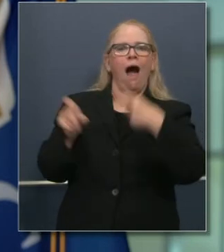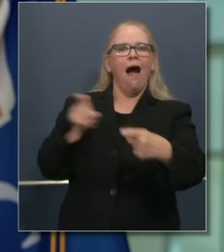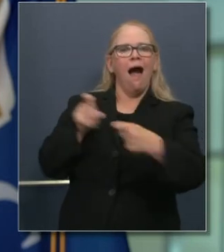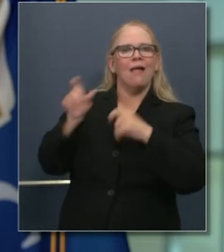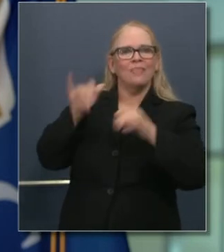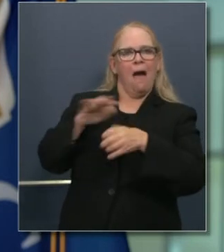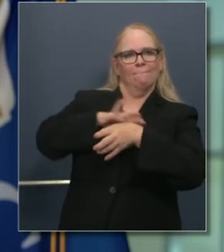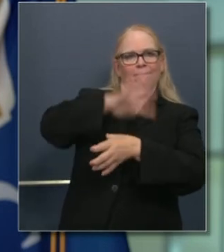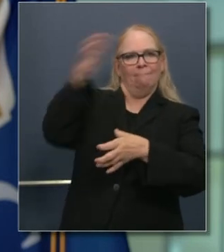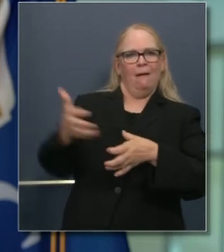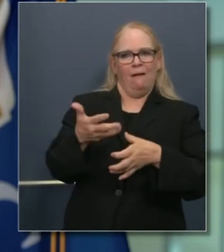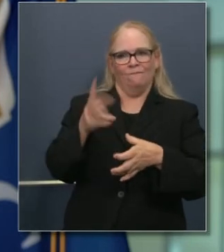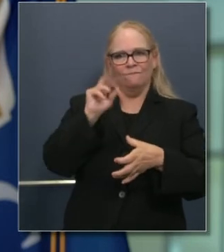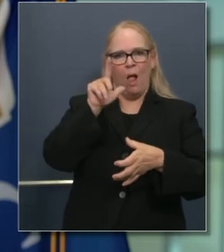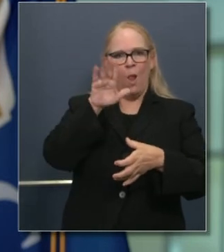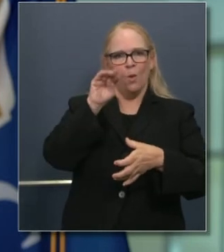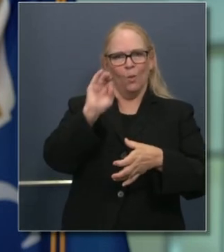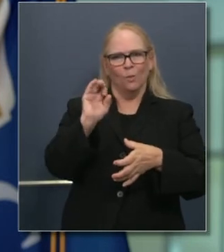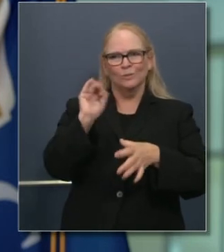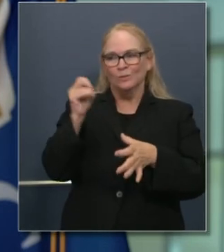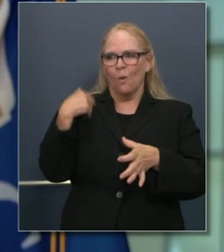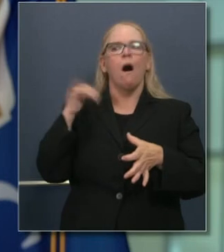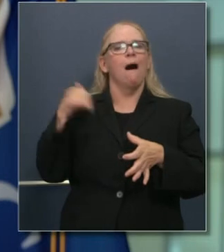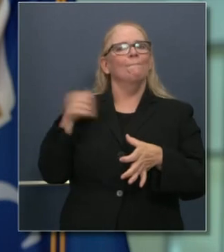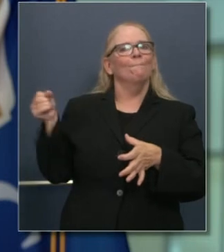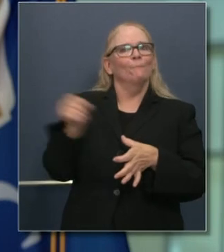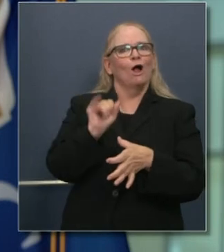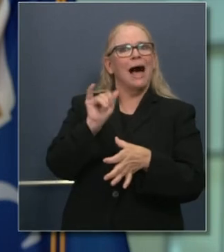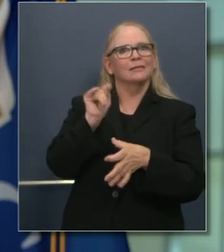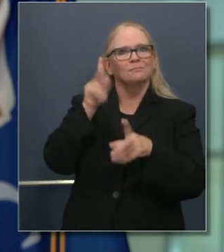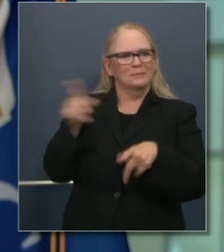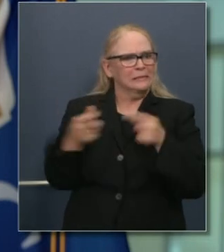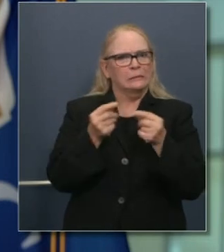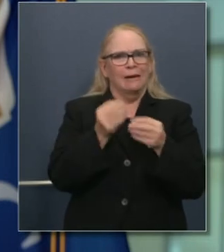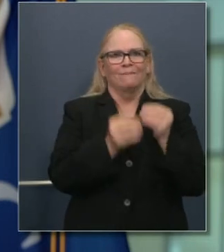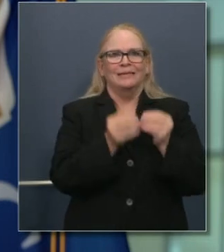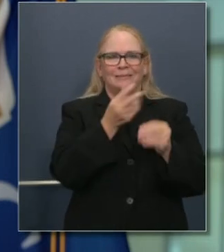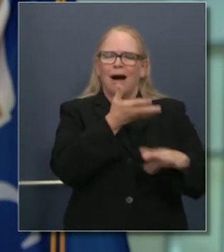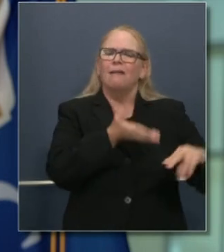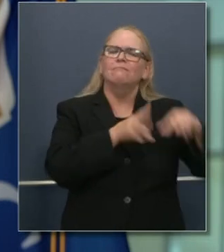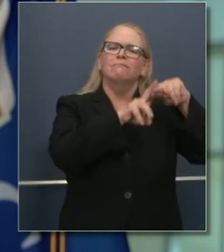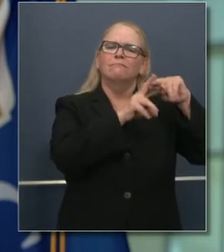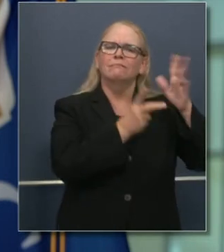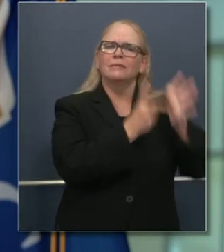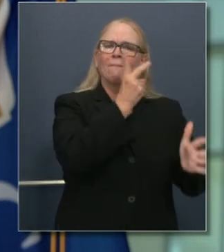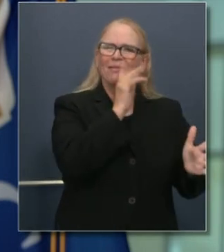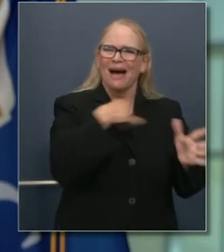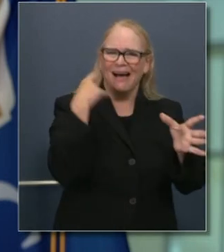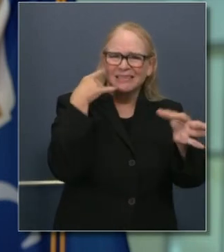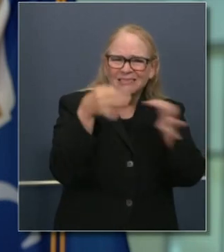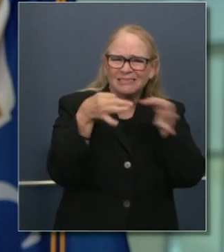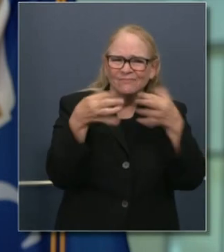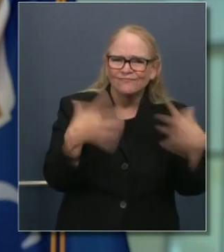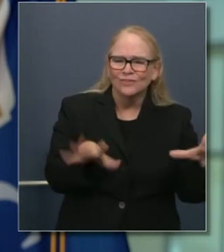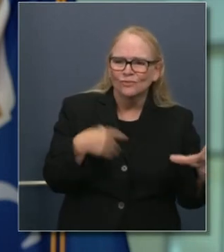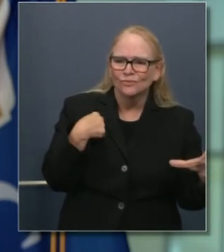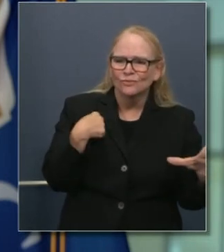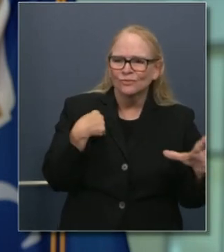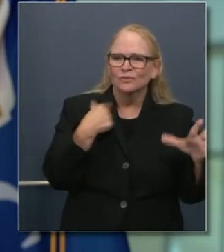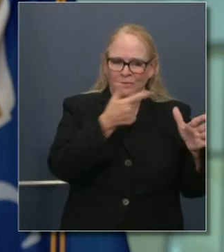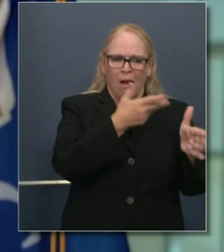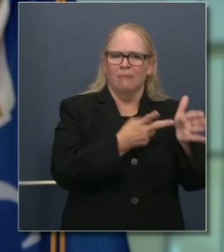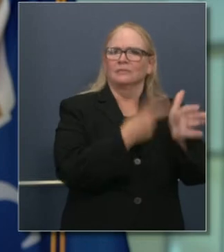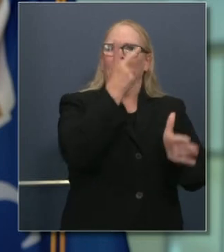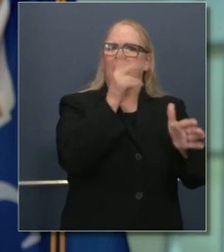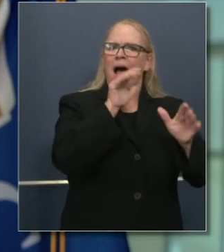.000 casos al día. No la magnitud de casos que se experimentan actualmente en el estado. De modo que